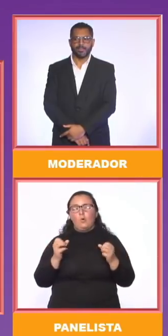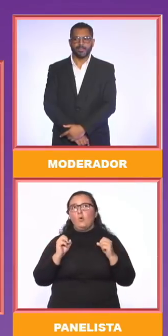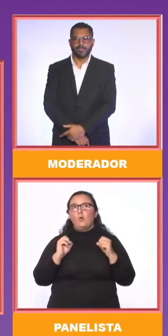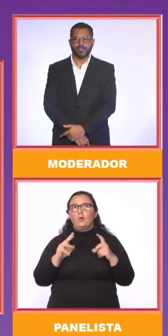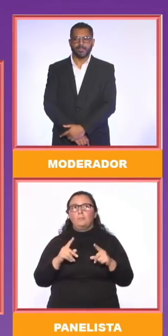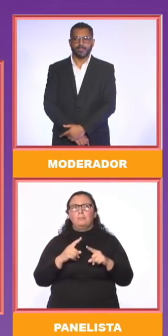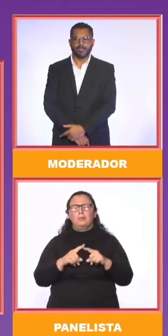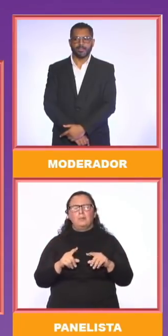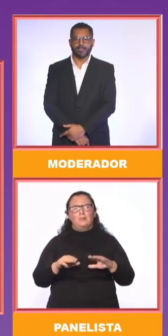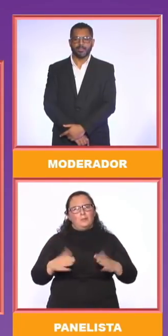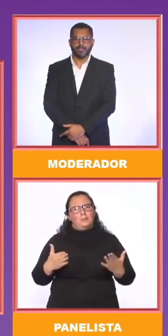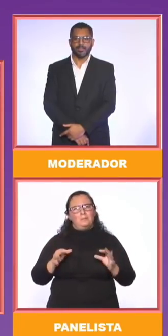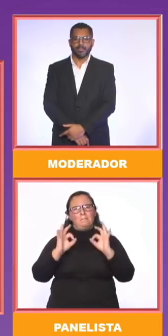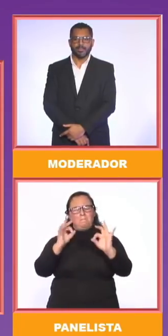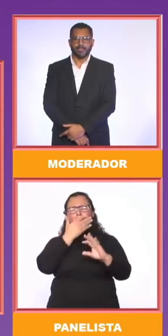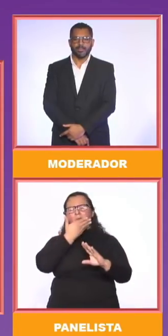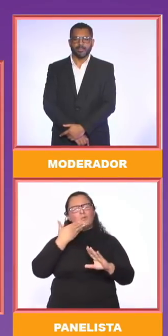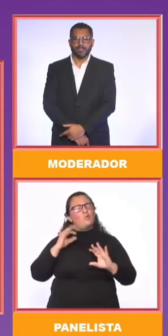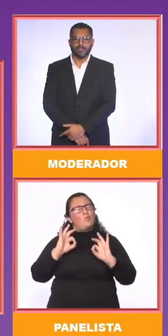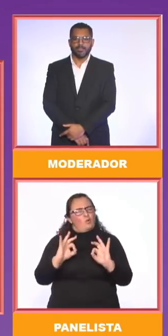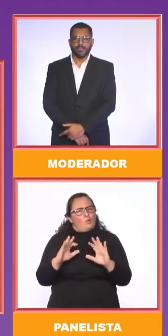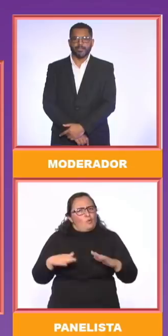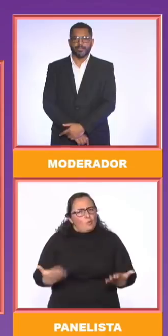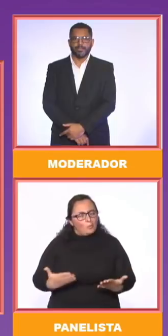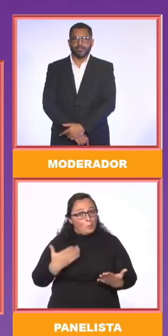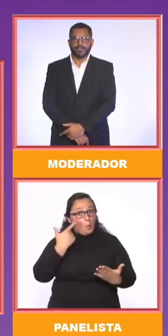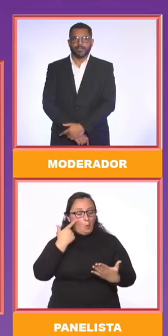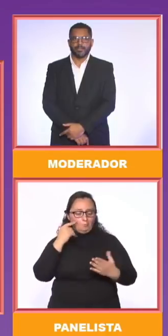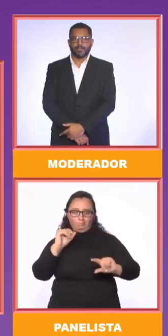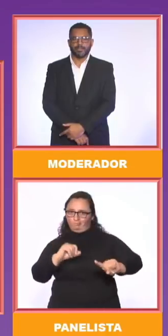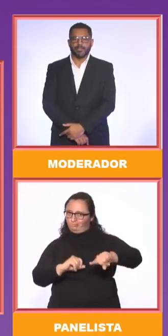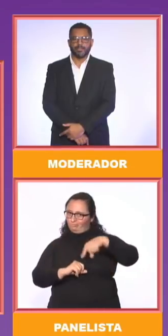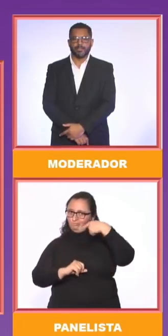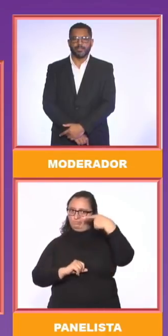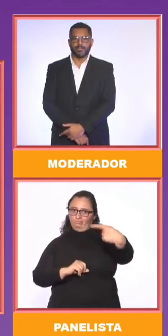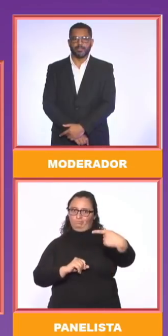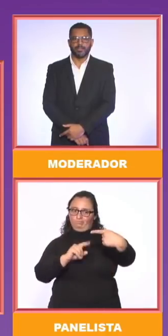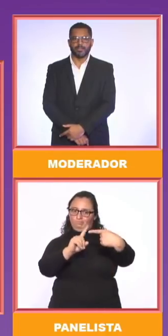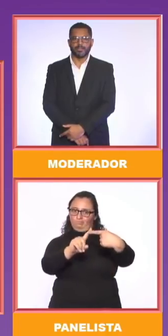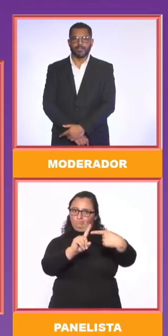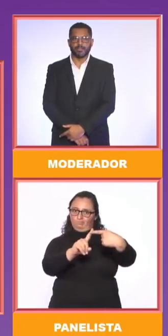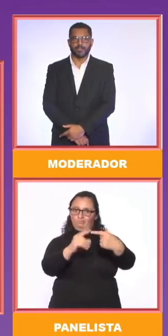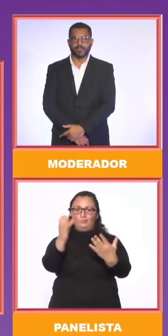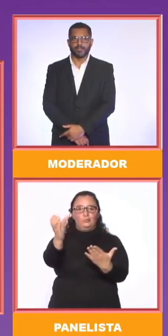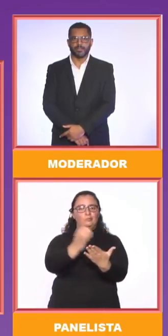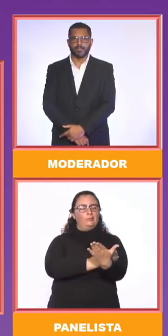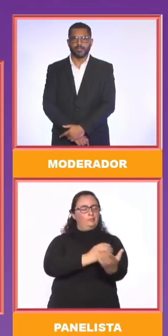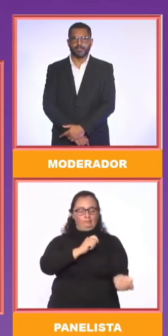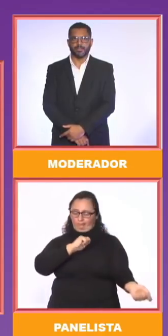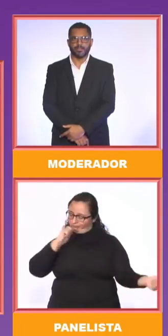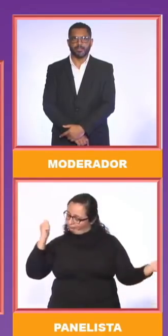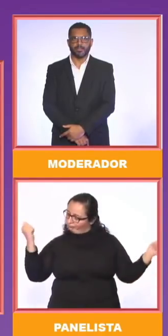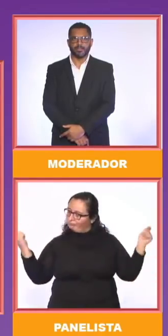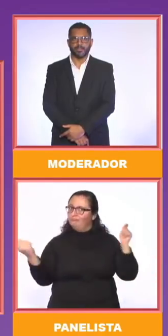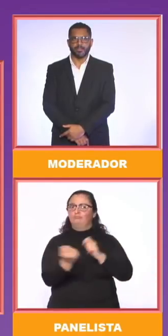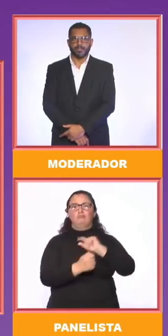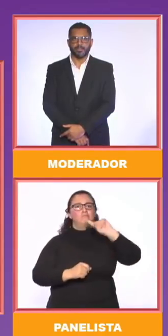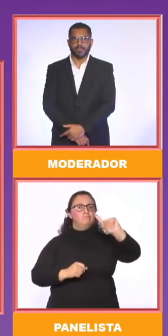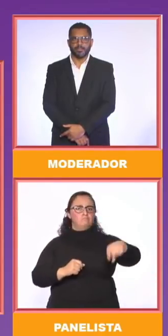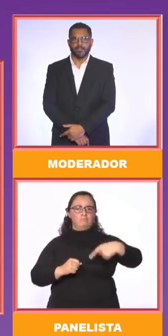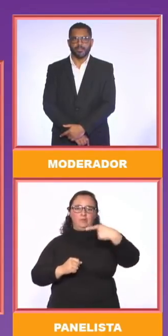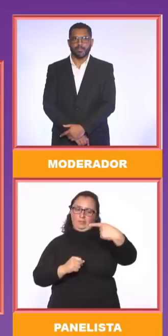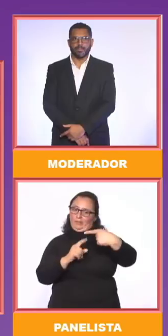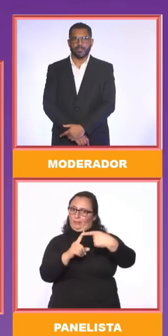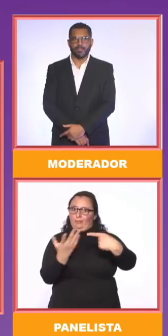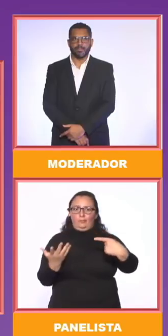mejorar la calidad? Uno, hay que hacer una transformación curricular en Colombia. Es muy sencillo el